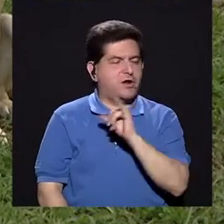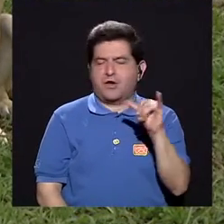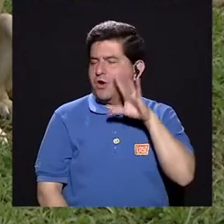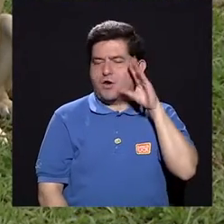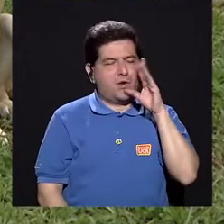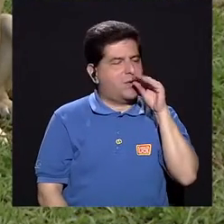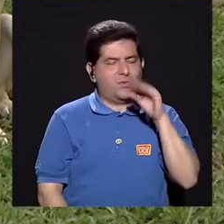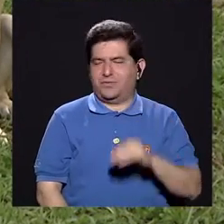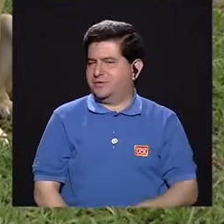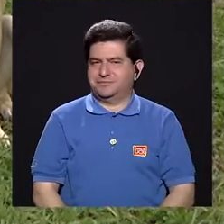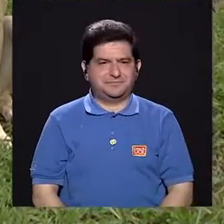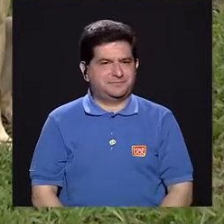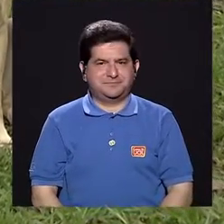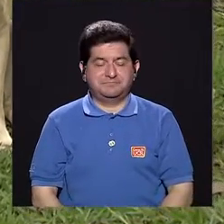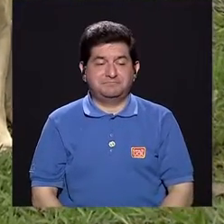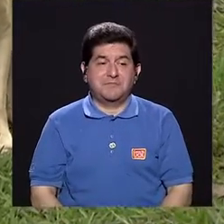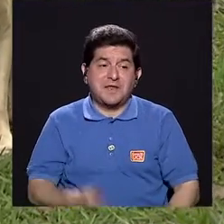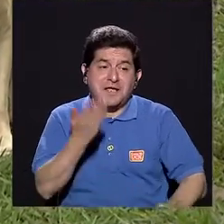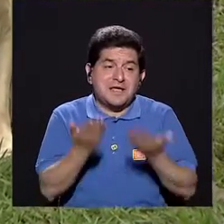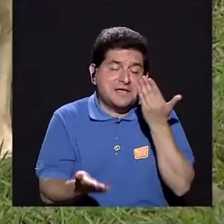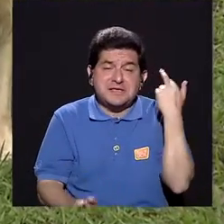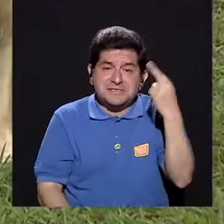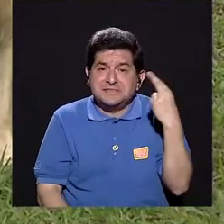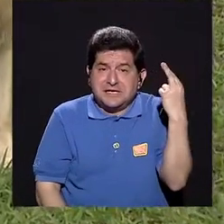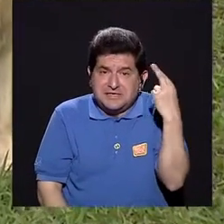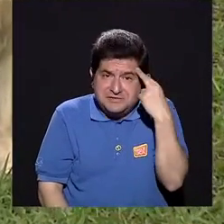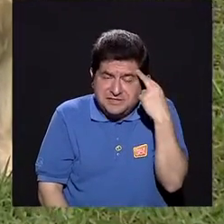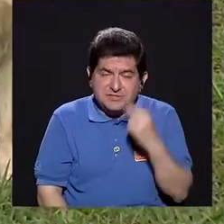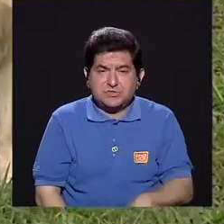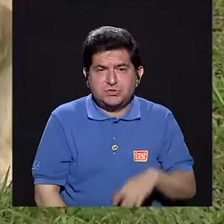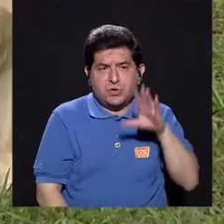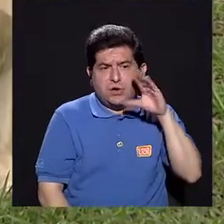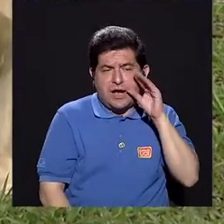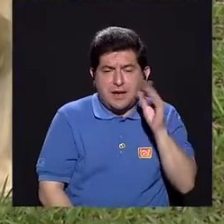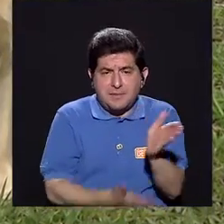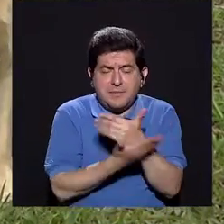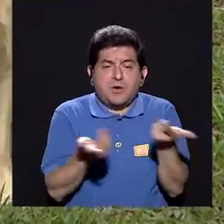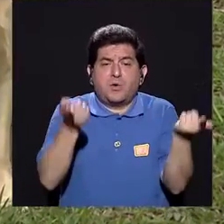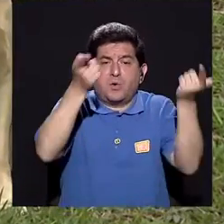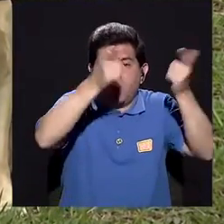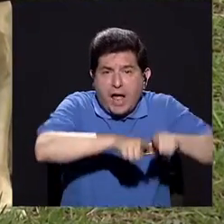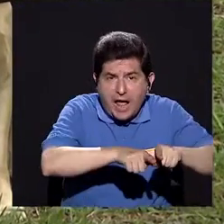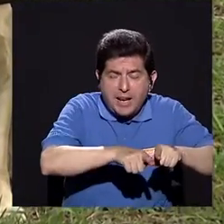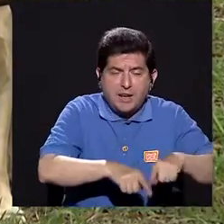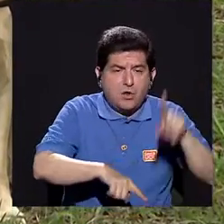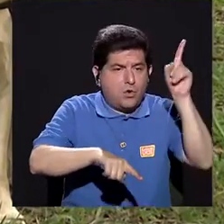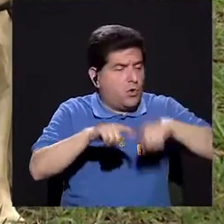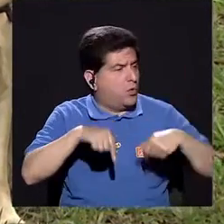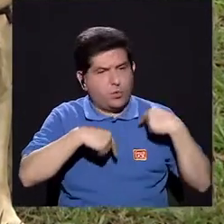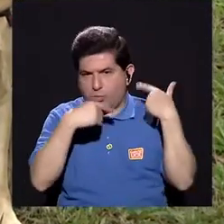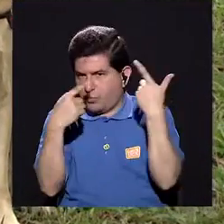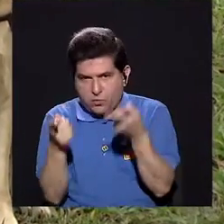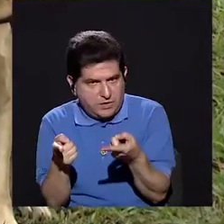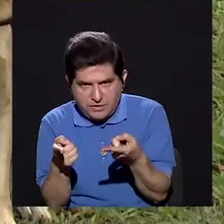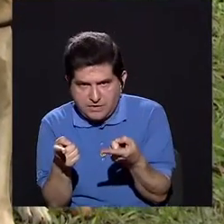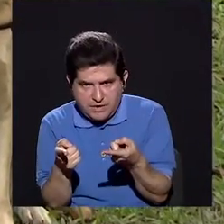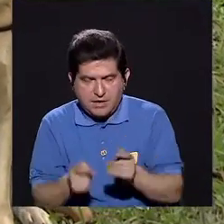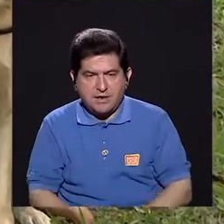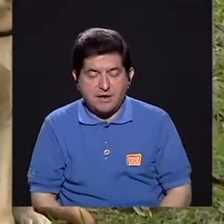el mismo perro, porque si por un motivo el perro le pasa algo o no puede estar ahí,